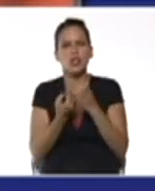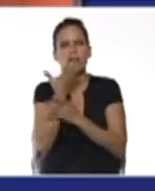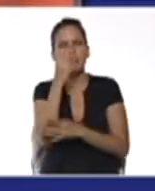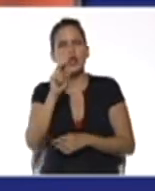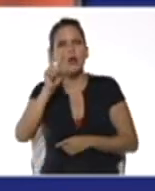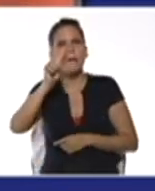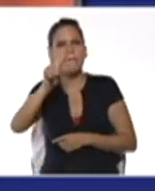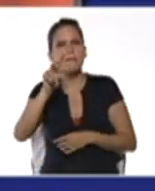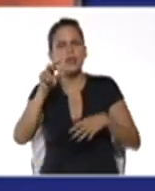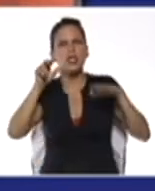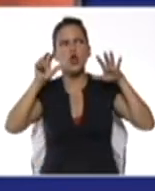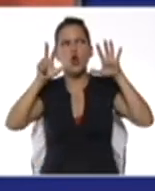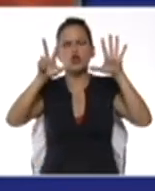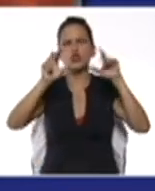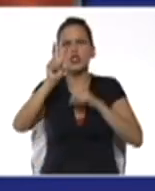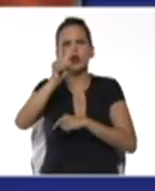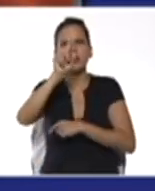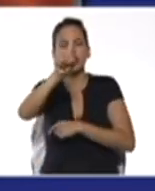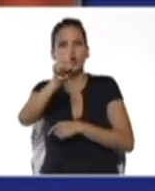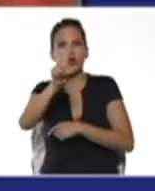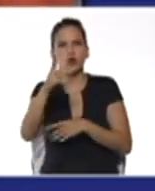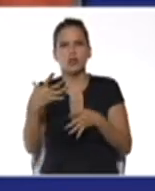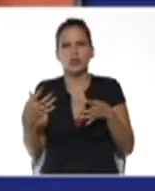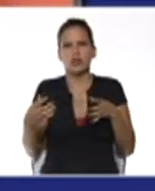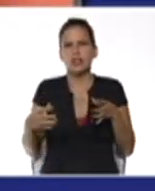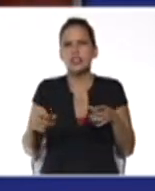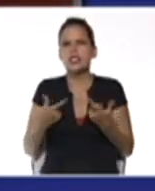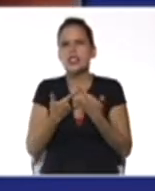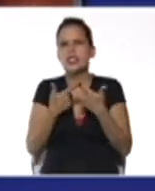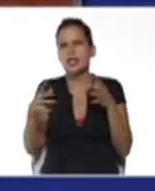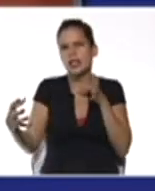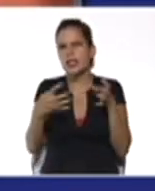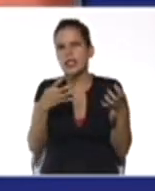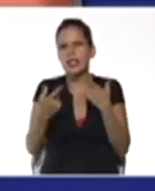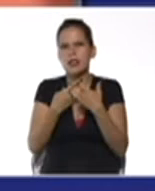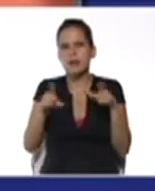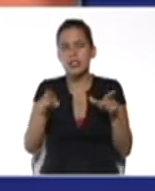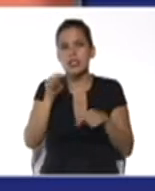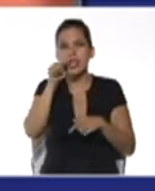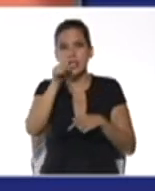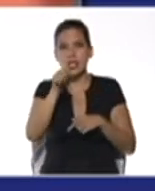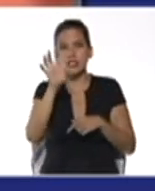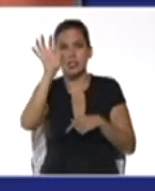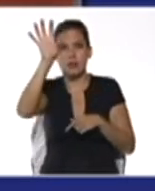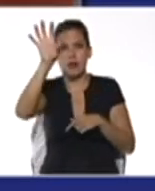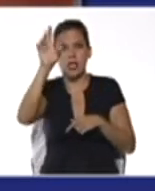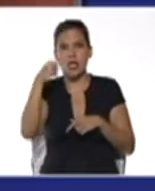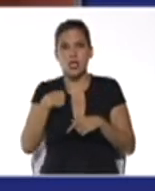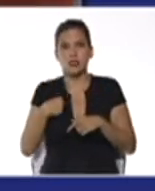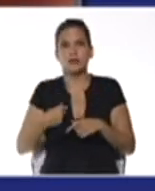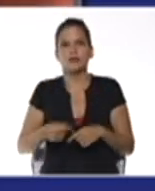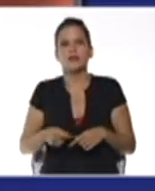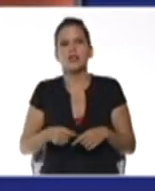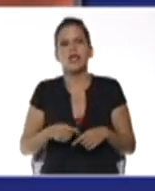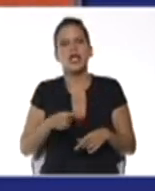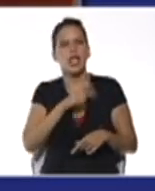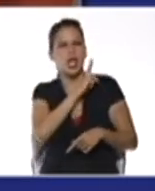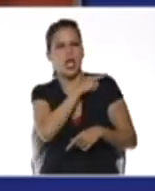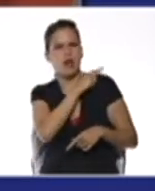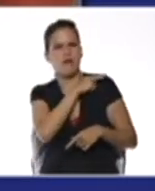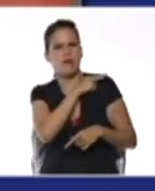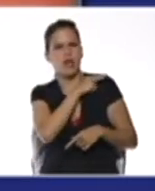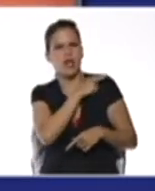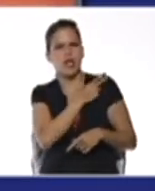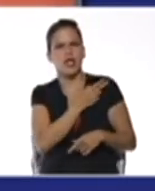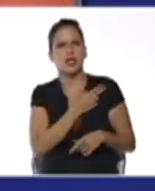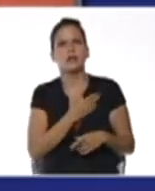en medio de la Guerra de Independencia de ese país, los patriotas estaban comandados por el general José Francisco Bermúdez y